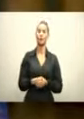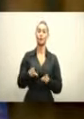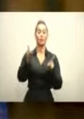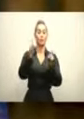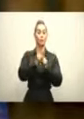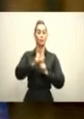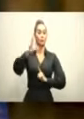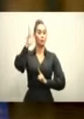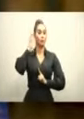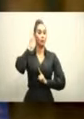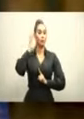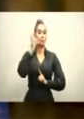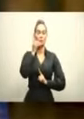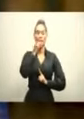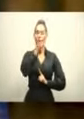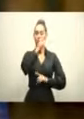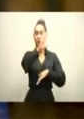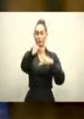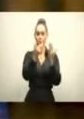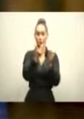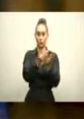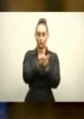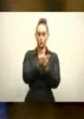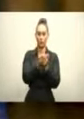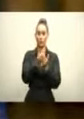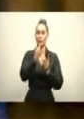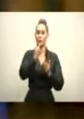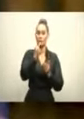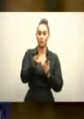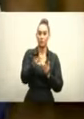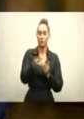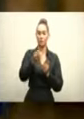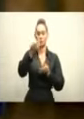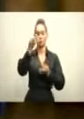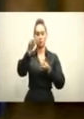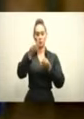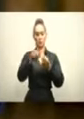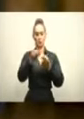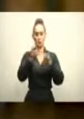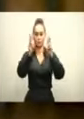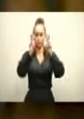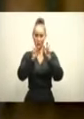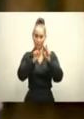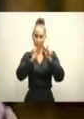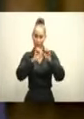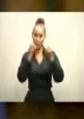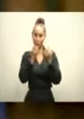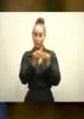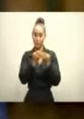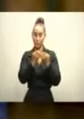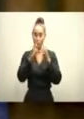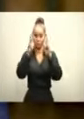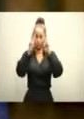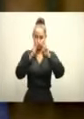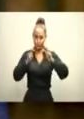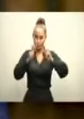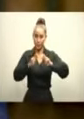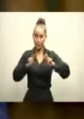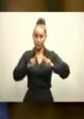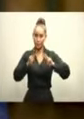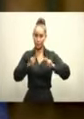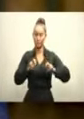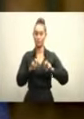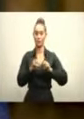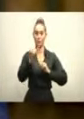ciudadanía, he instruido a la consultoría jurídica del Poder Ejecutivo una revisión exhaustiva para efectos de